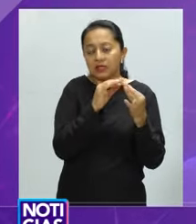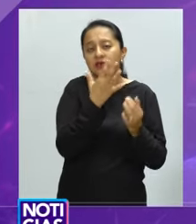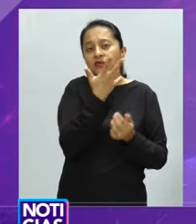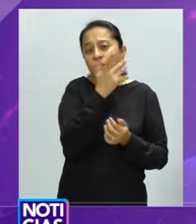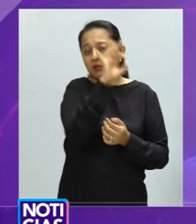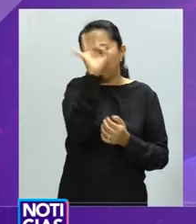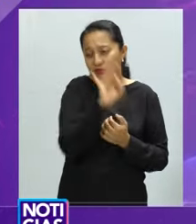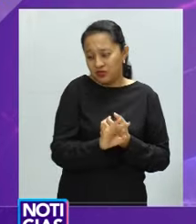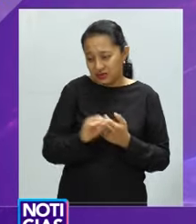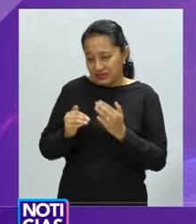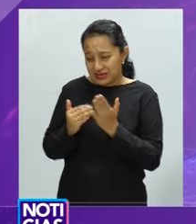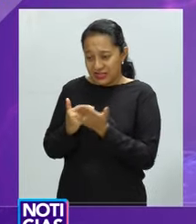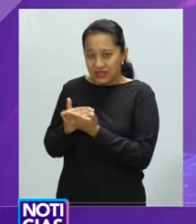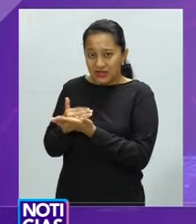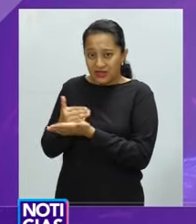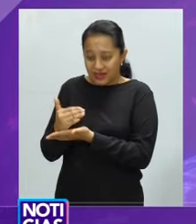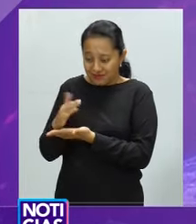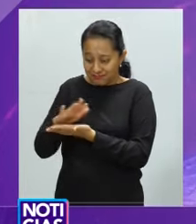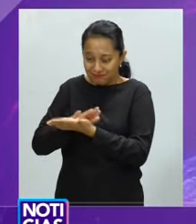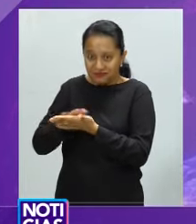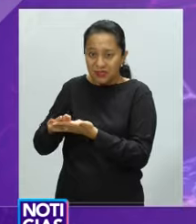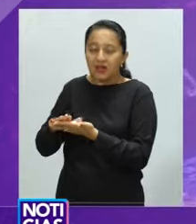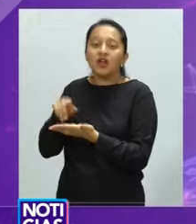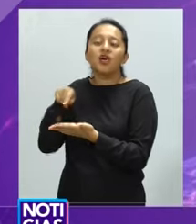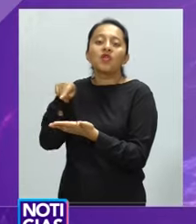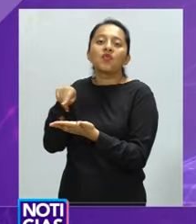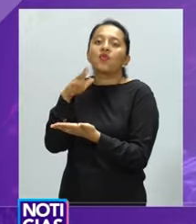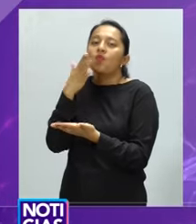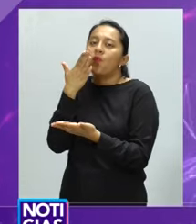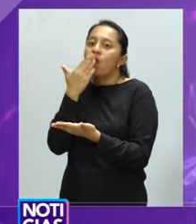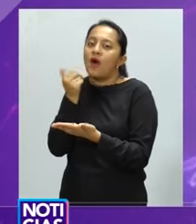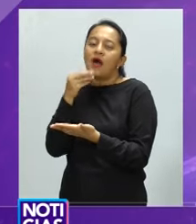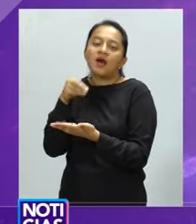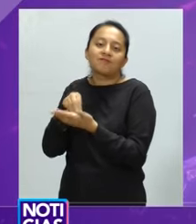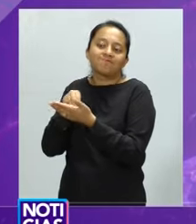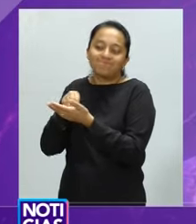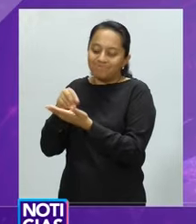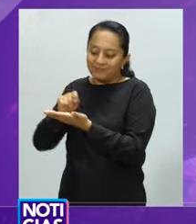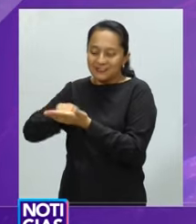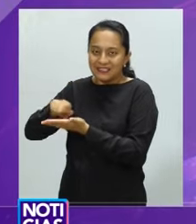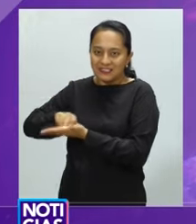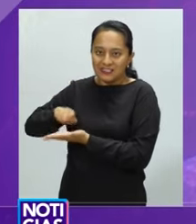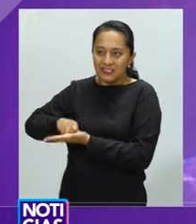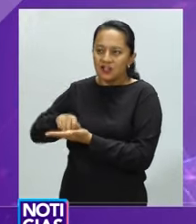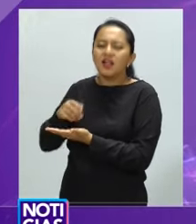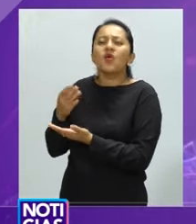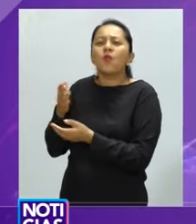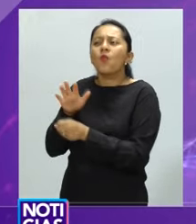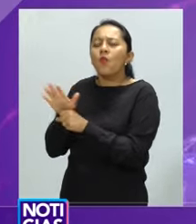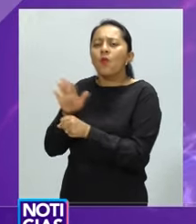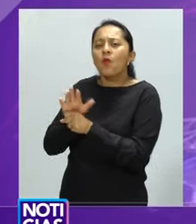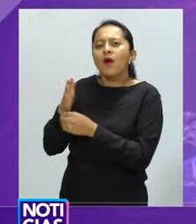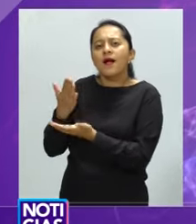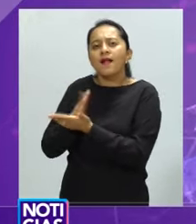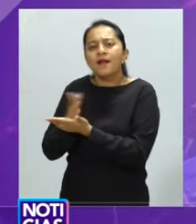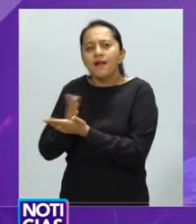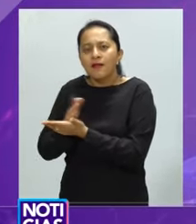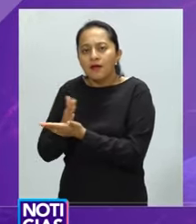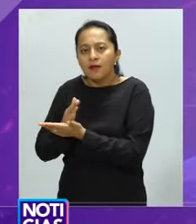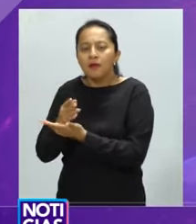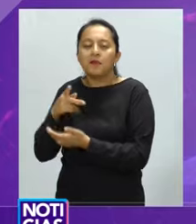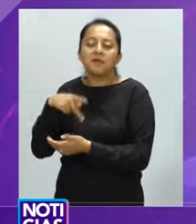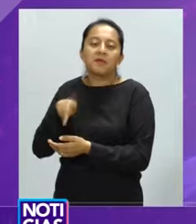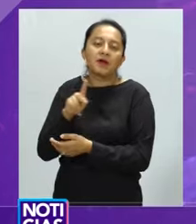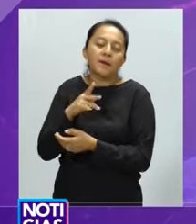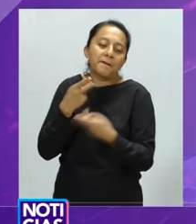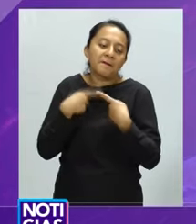sin citar o mal citado y que fue una investigación realizada por académicos que han preferido el anonimato por razones de seguridad.